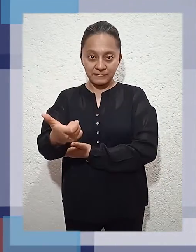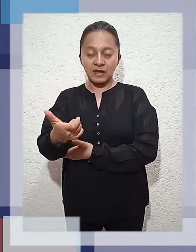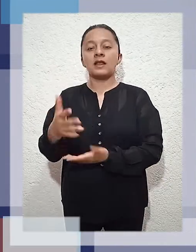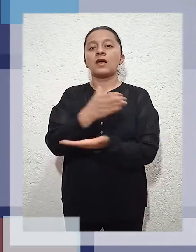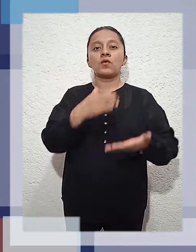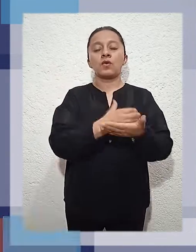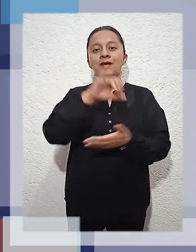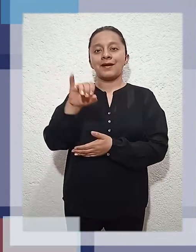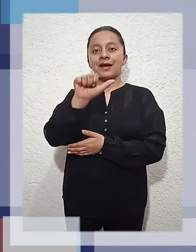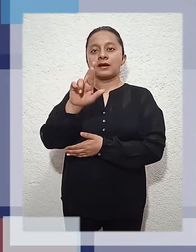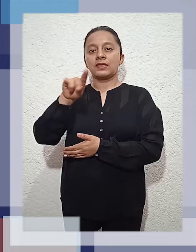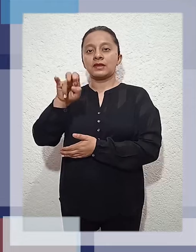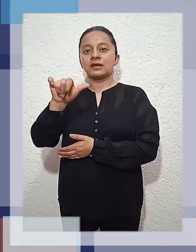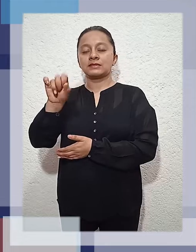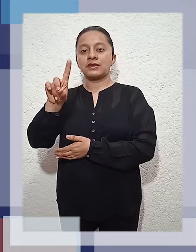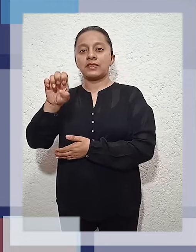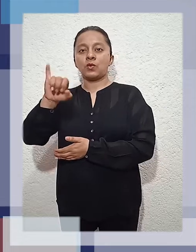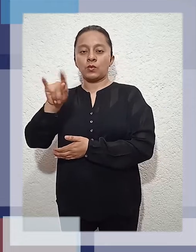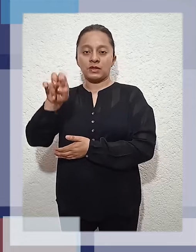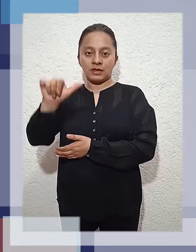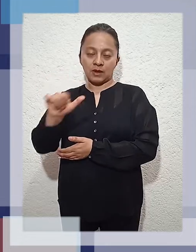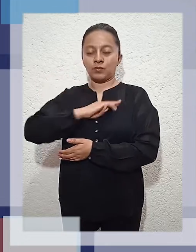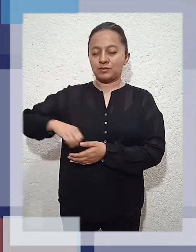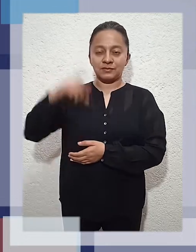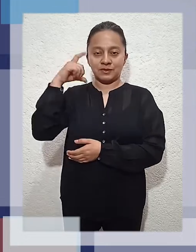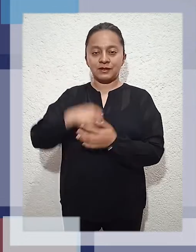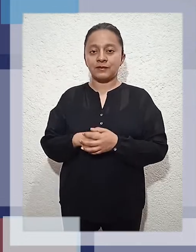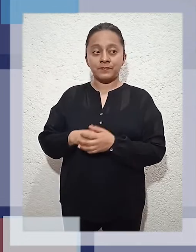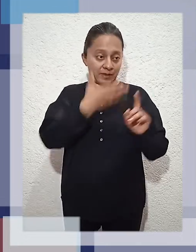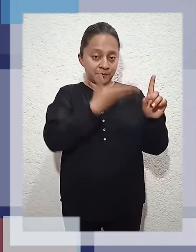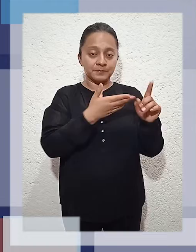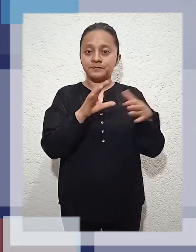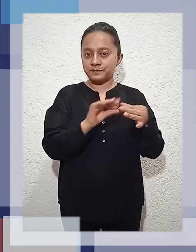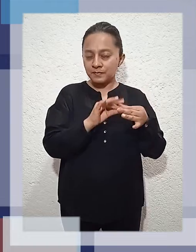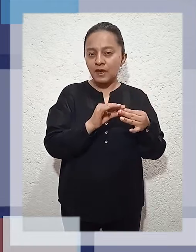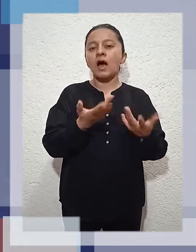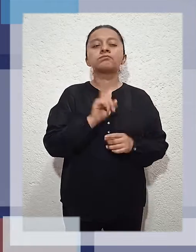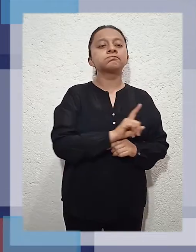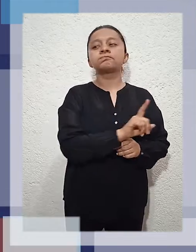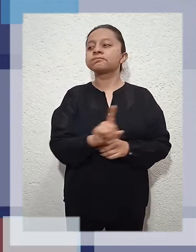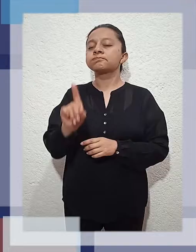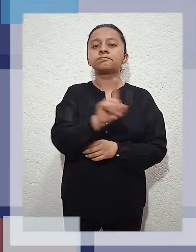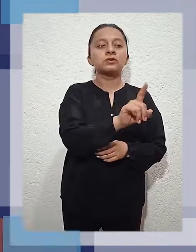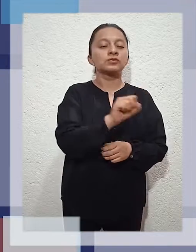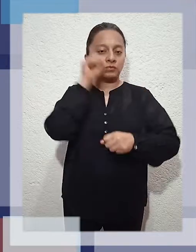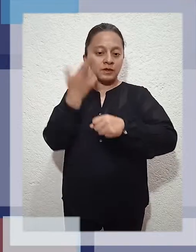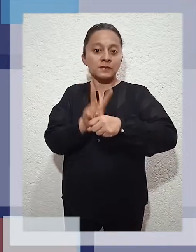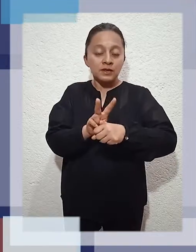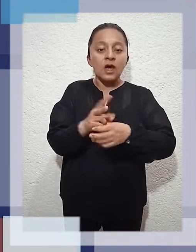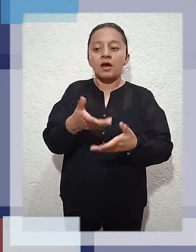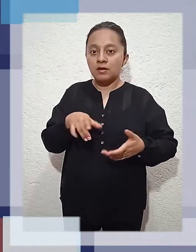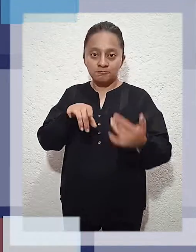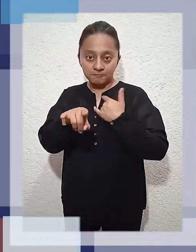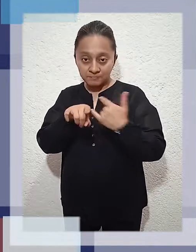Jardines de Jurica, en el municipio de Querétaro. Curi González llevó a cabo un recorrido de supervisión de la obra por el circuito vial, en el